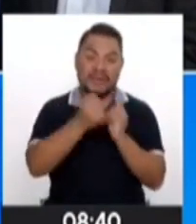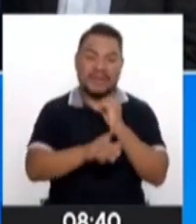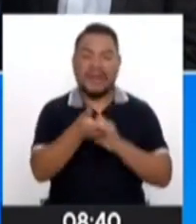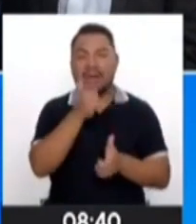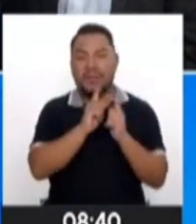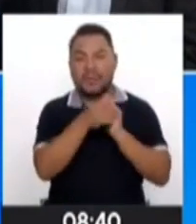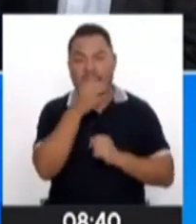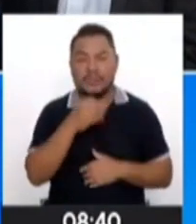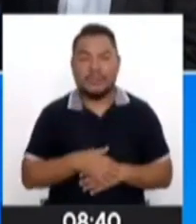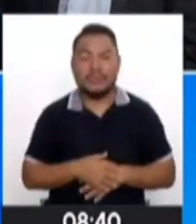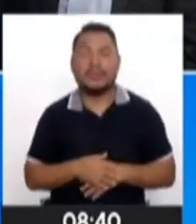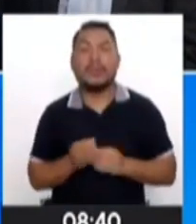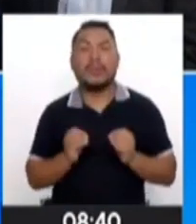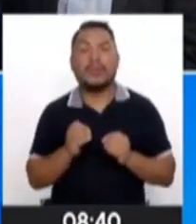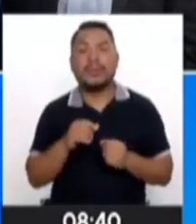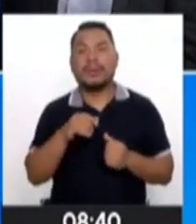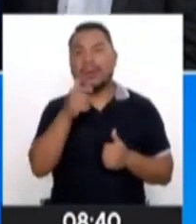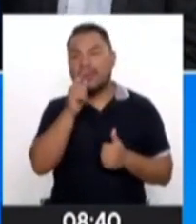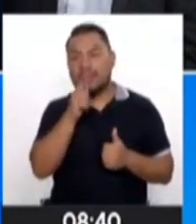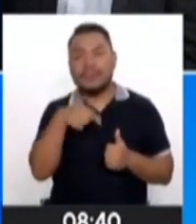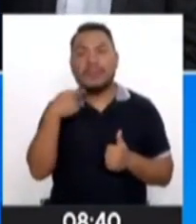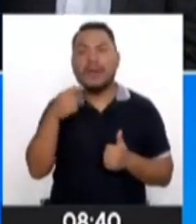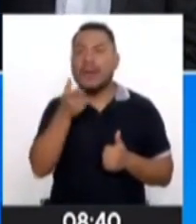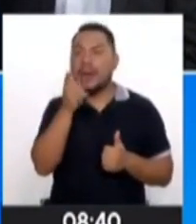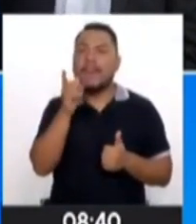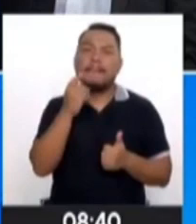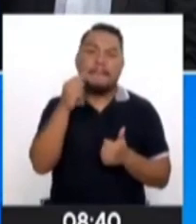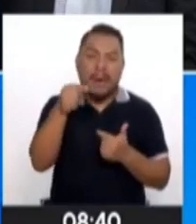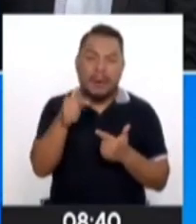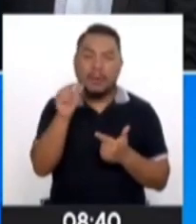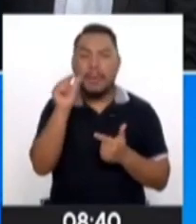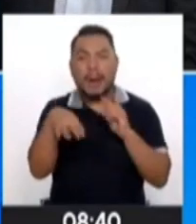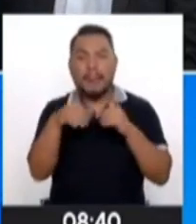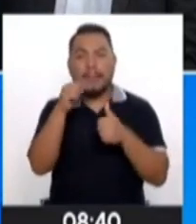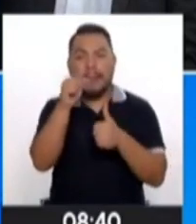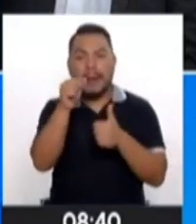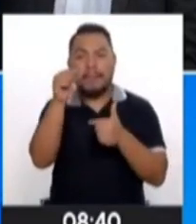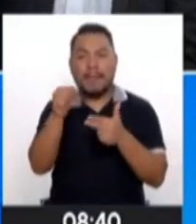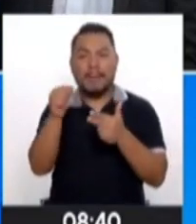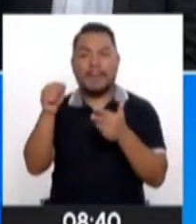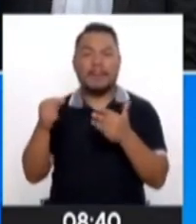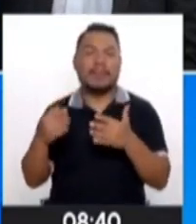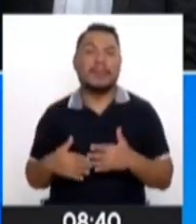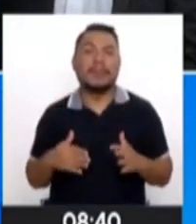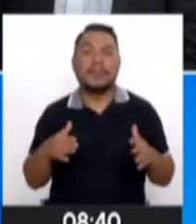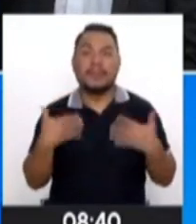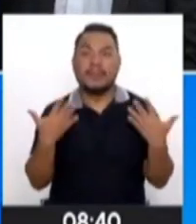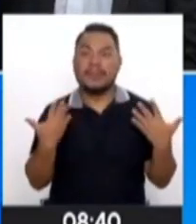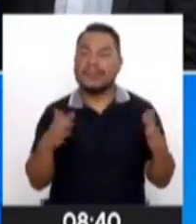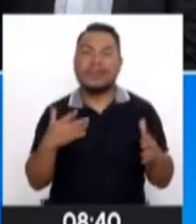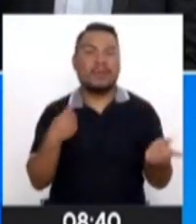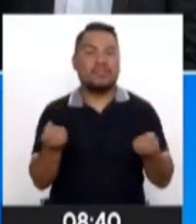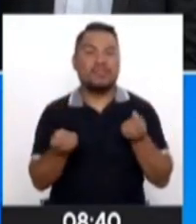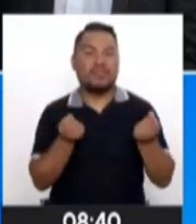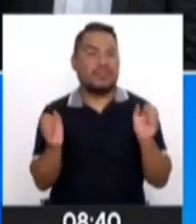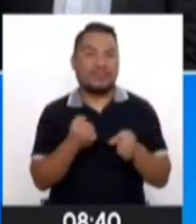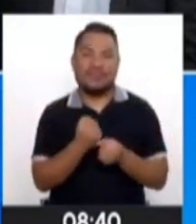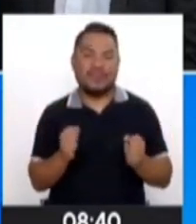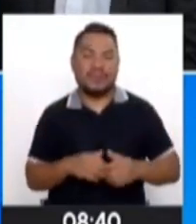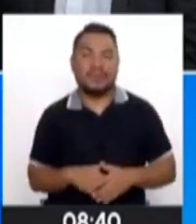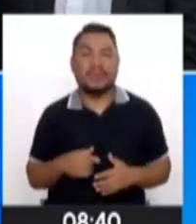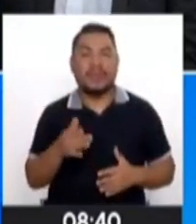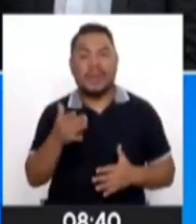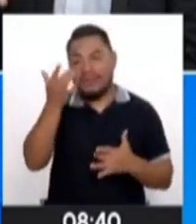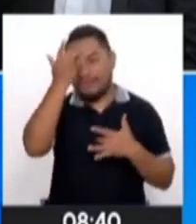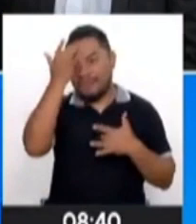semana se convirtió en un día más, en un día más, y además la obsesión. O sea, no puede controlar. Es como la enfermedad del alcoholismo